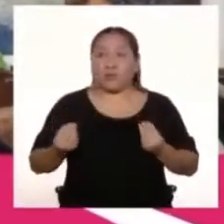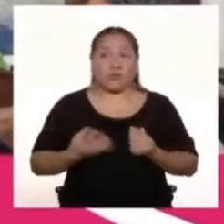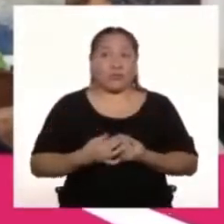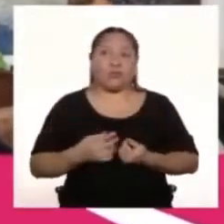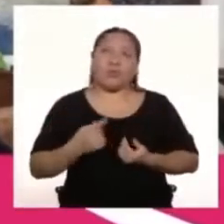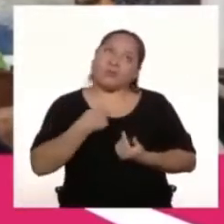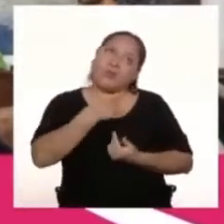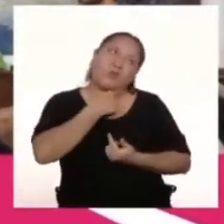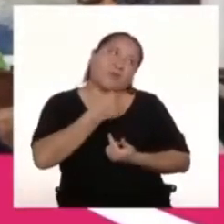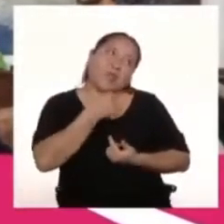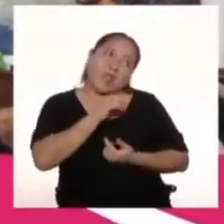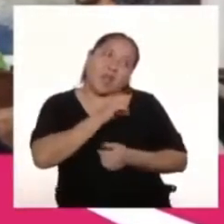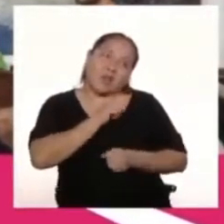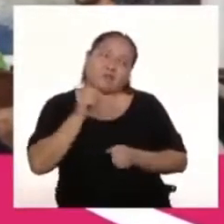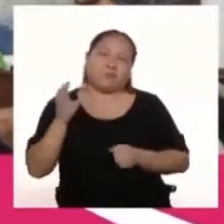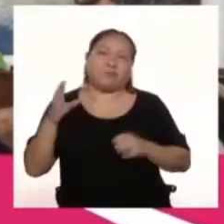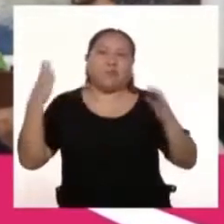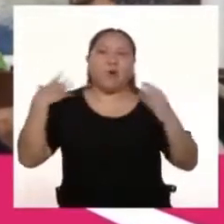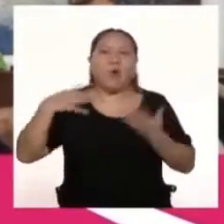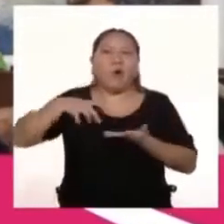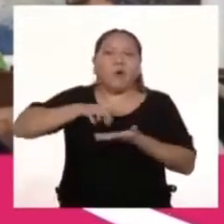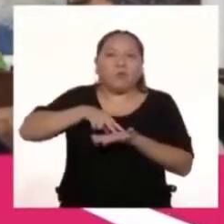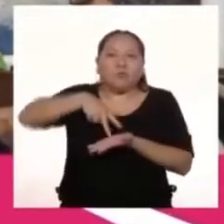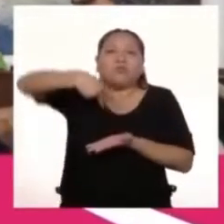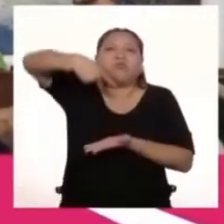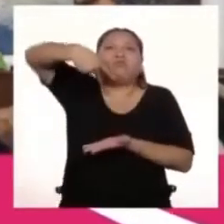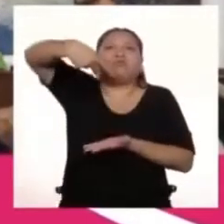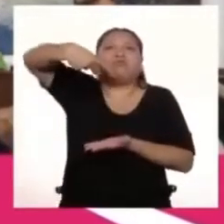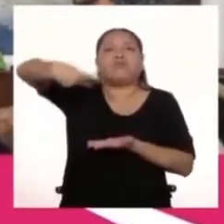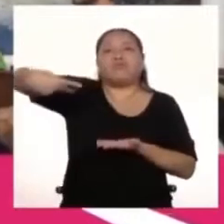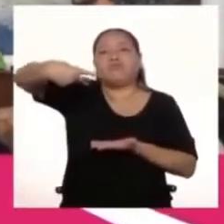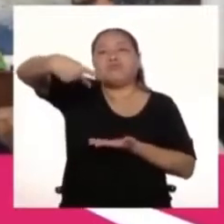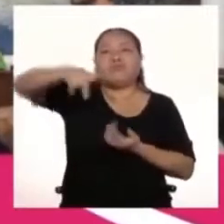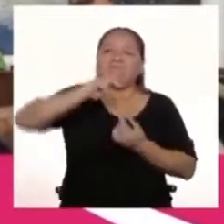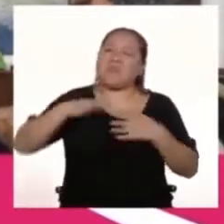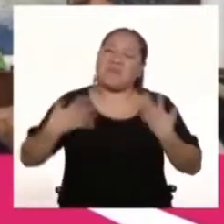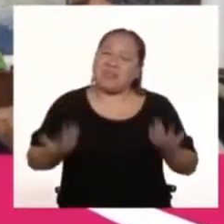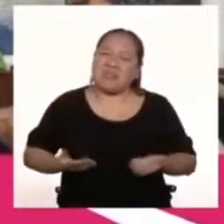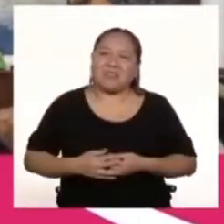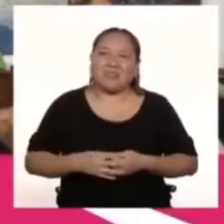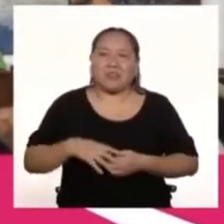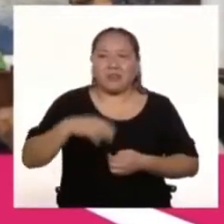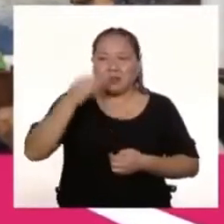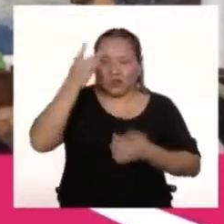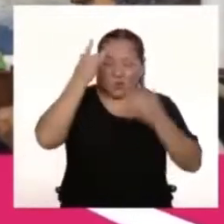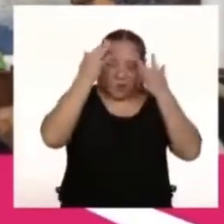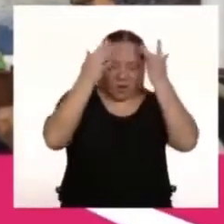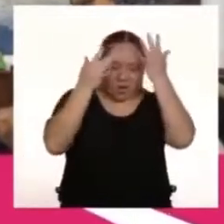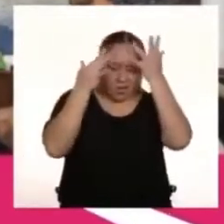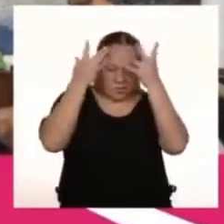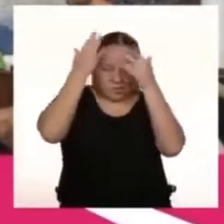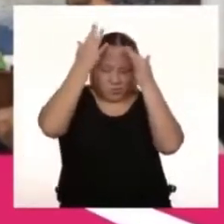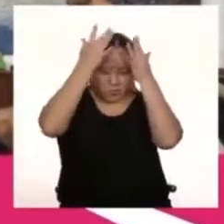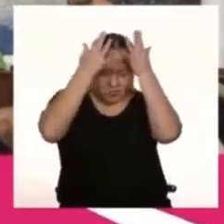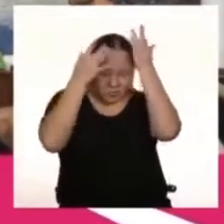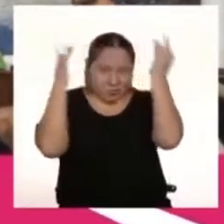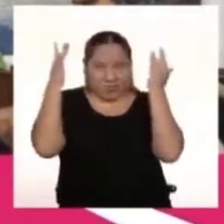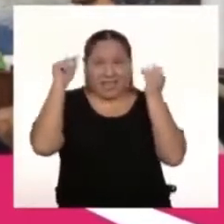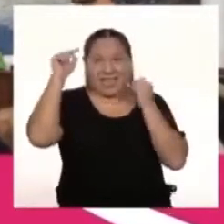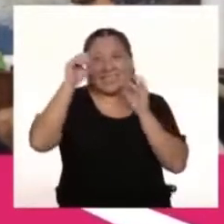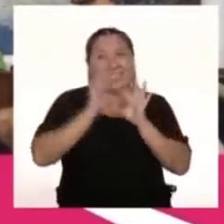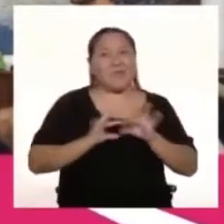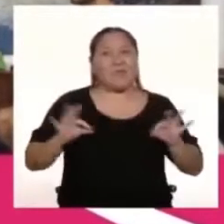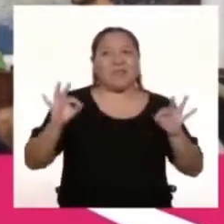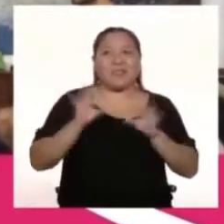encantaría volar Pero No puede No puede Así que Su imaginación Es su principal arma ¿No?